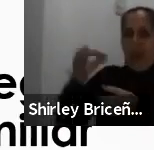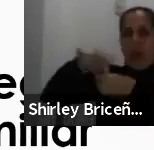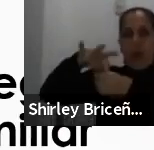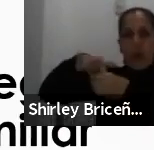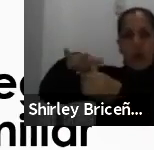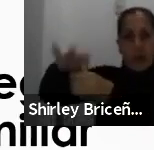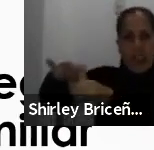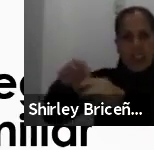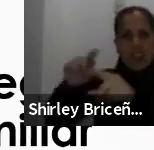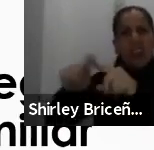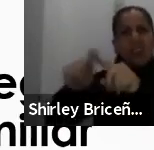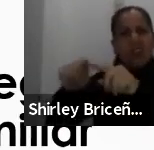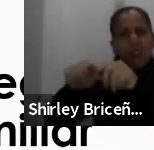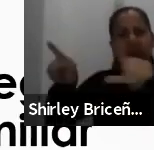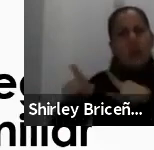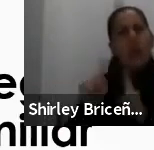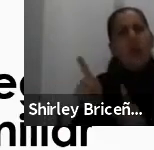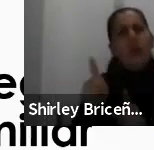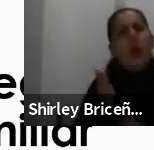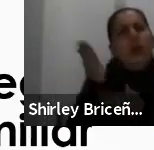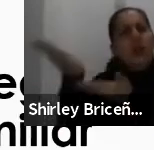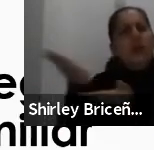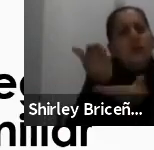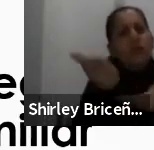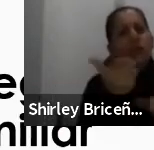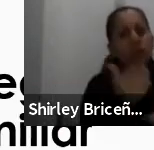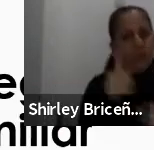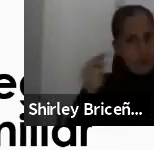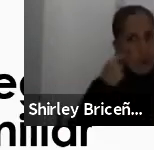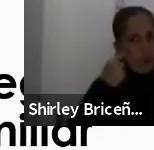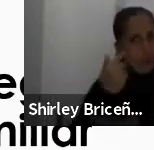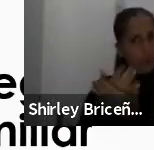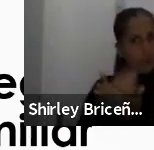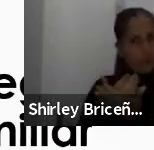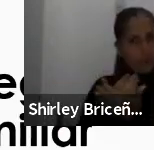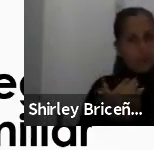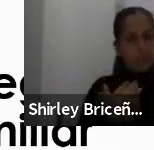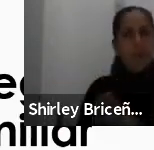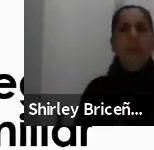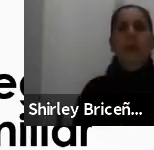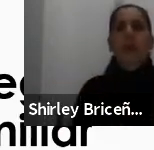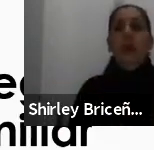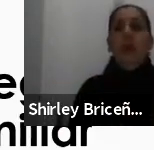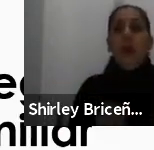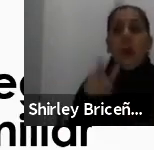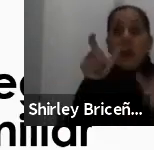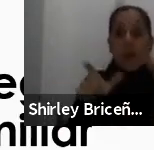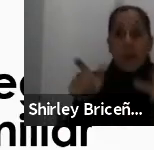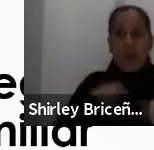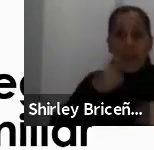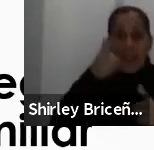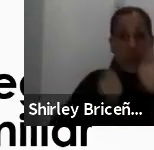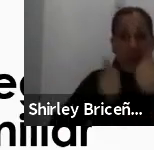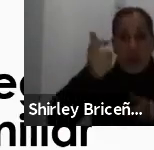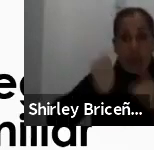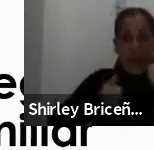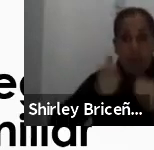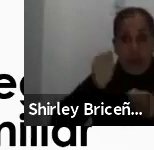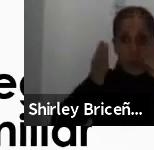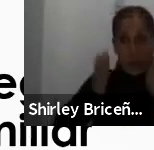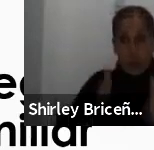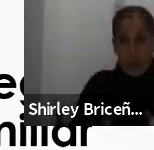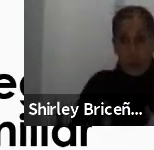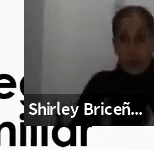diferentes instancias donde lo hacen. En caso de personas que son caficultoras, deben